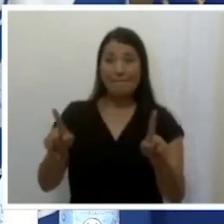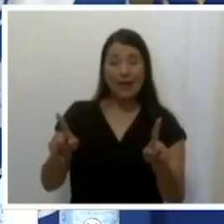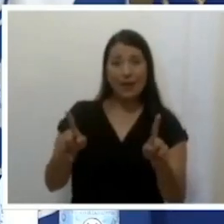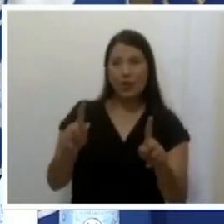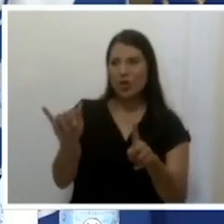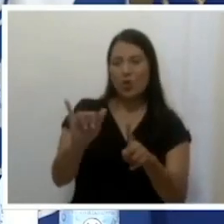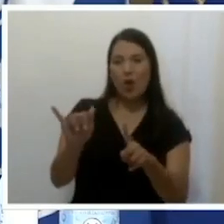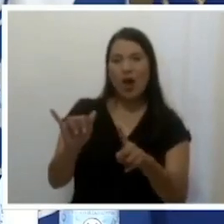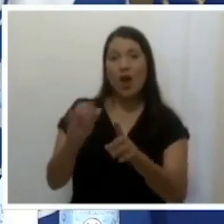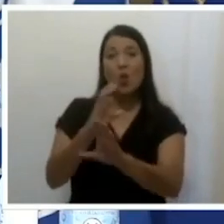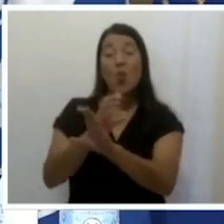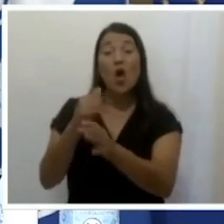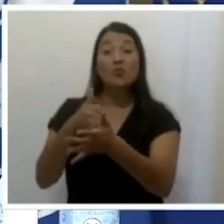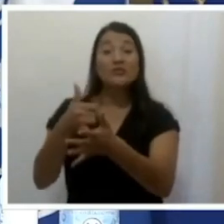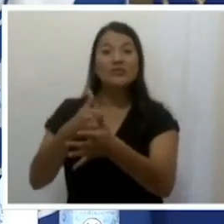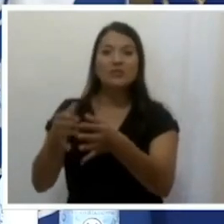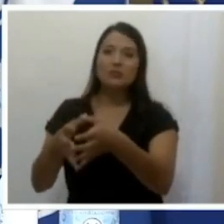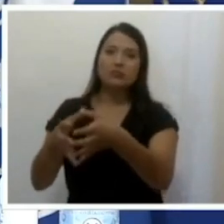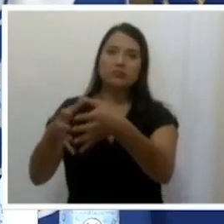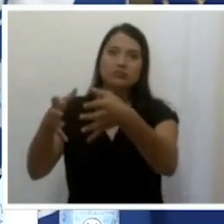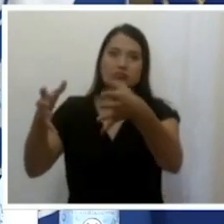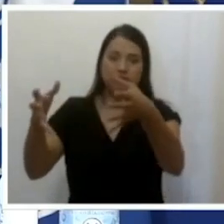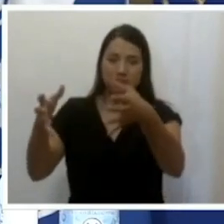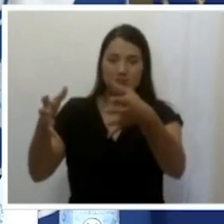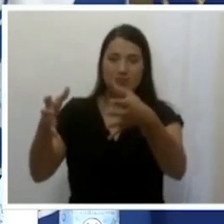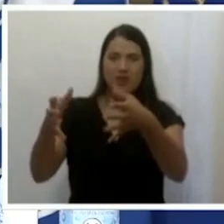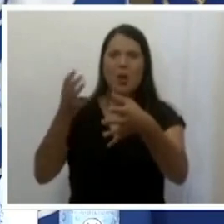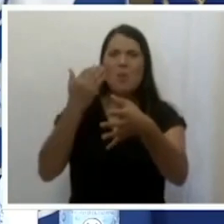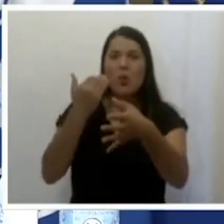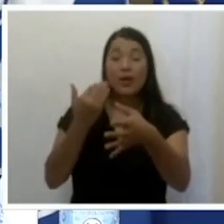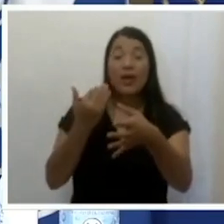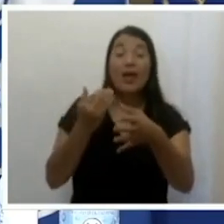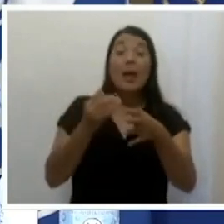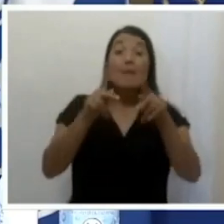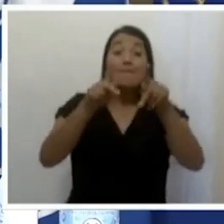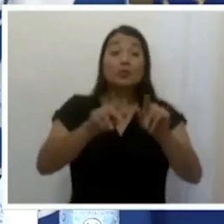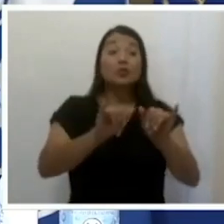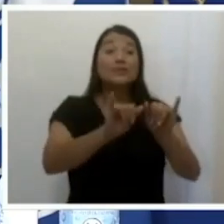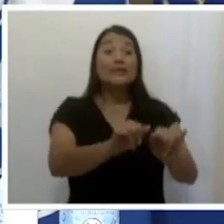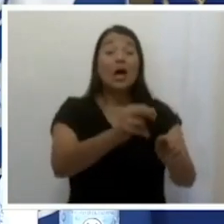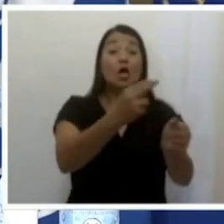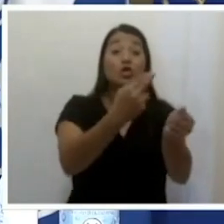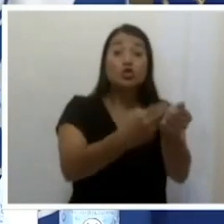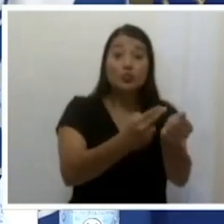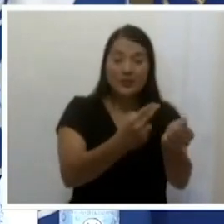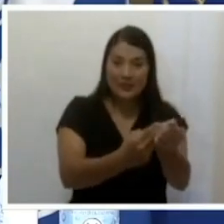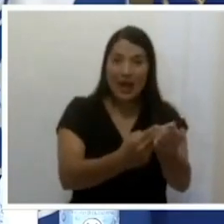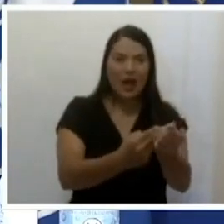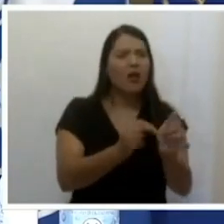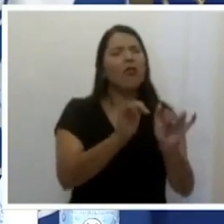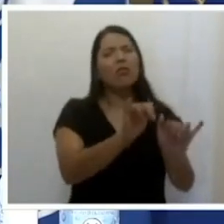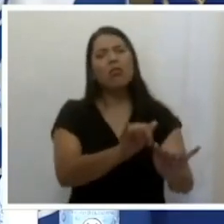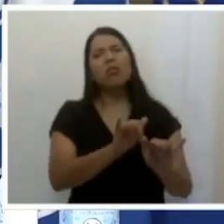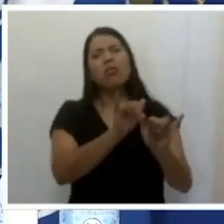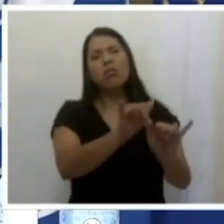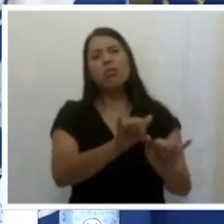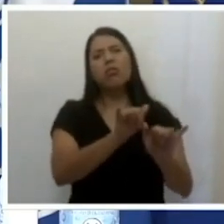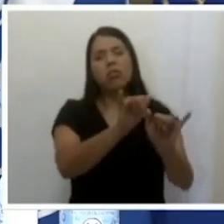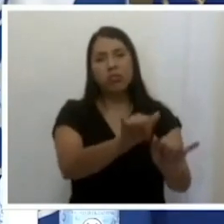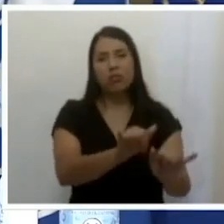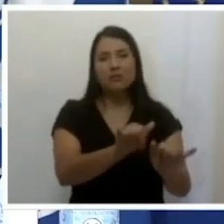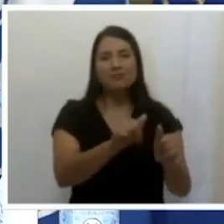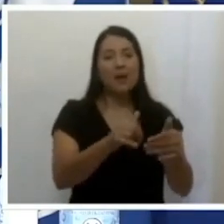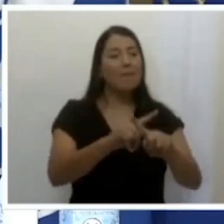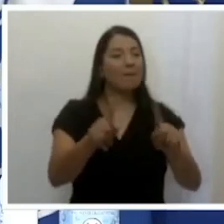eso es porque esos pacientes hospitalizados llegan a complicarse en unos días después. O sea, hay un rezago entre